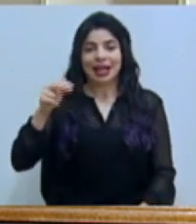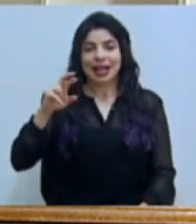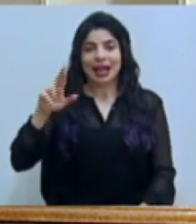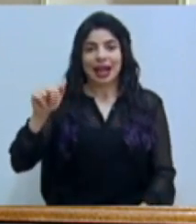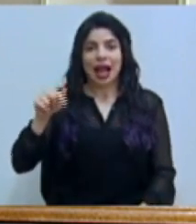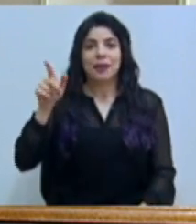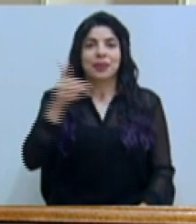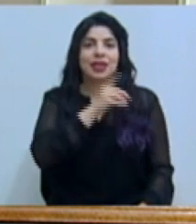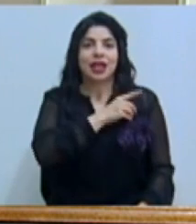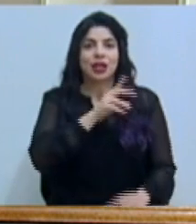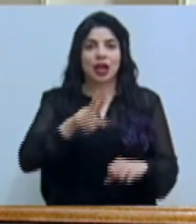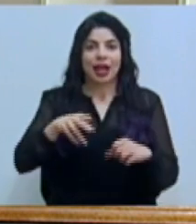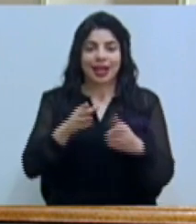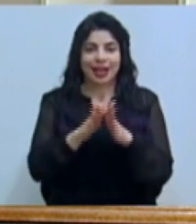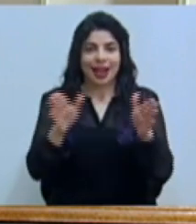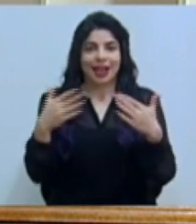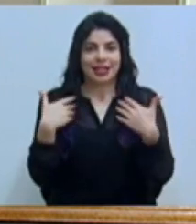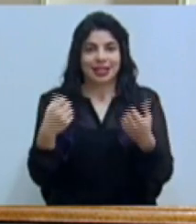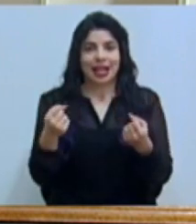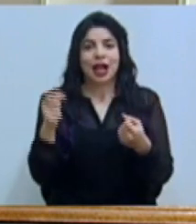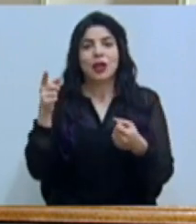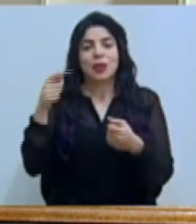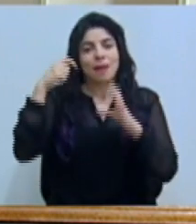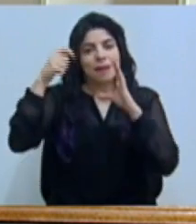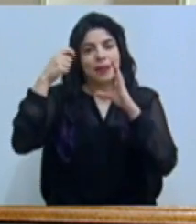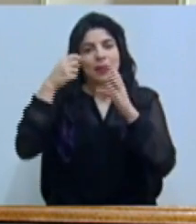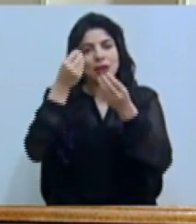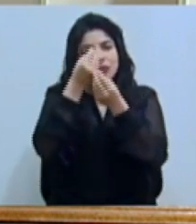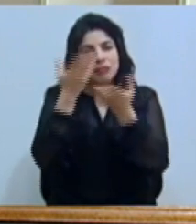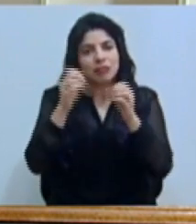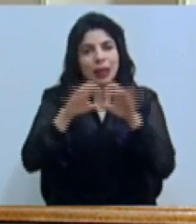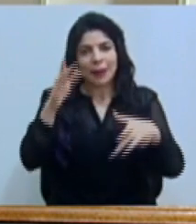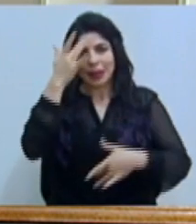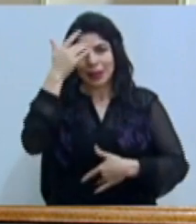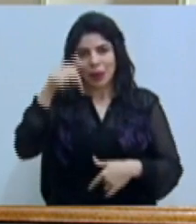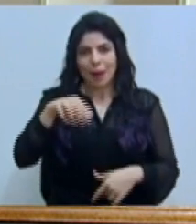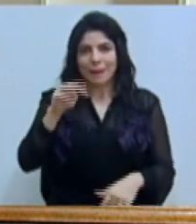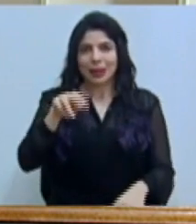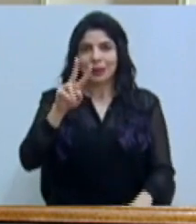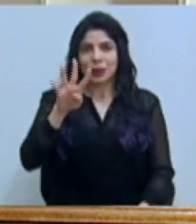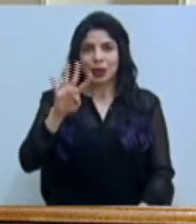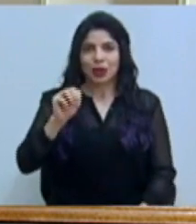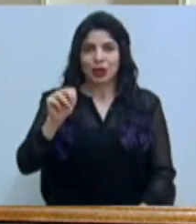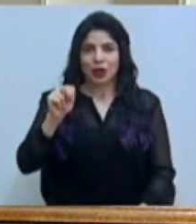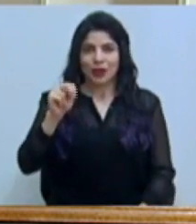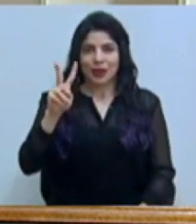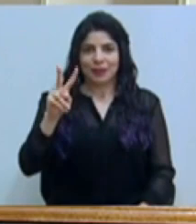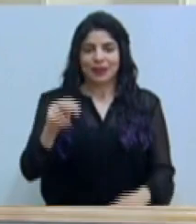nos detalla el reporte epidemiológico para este martes 24 de noviembre.